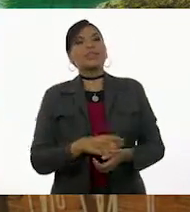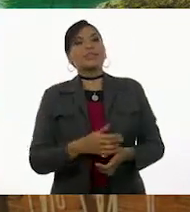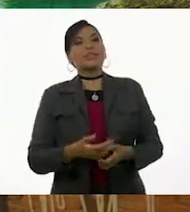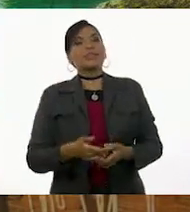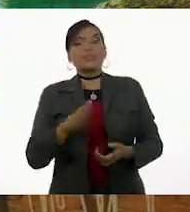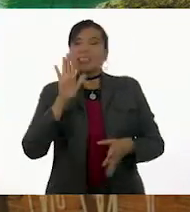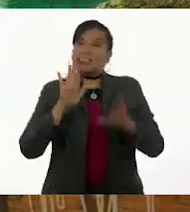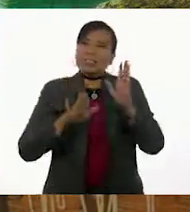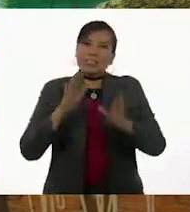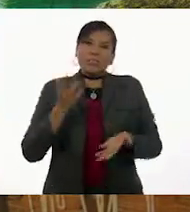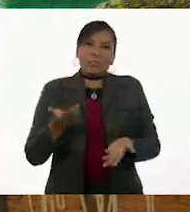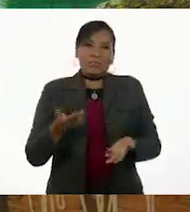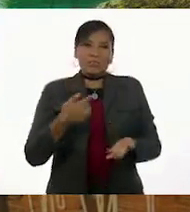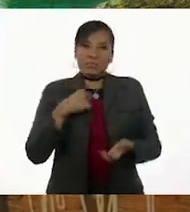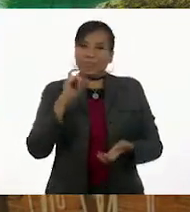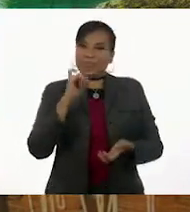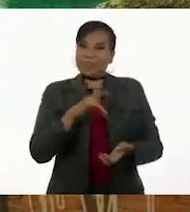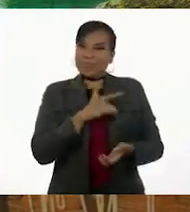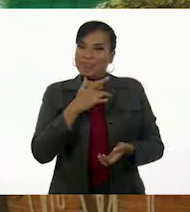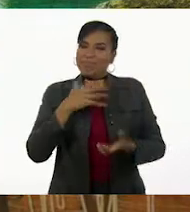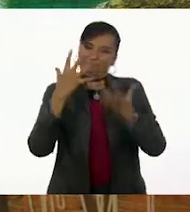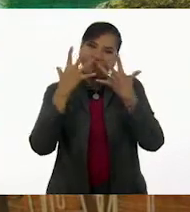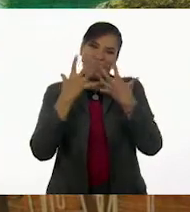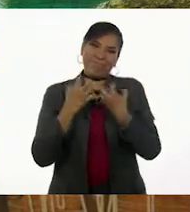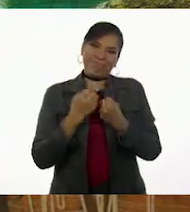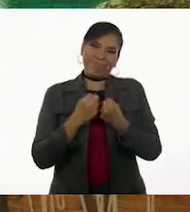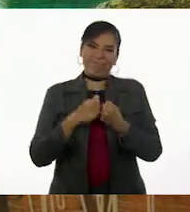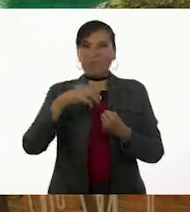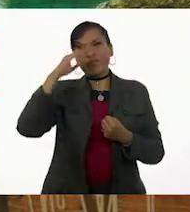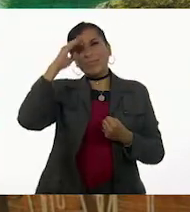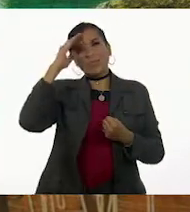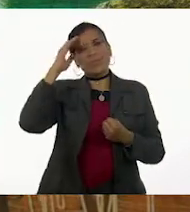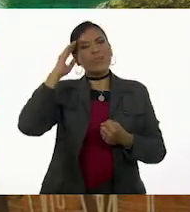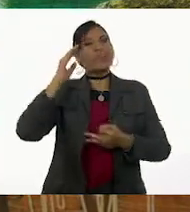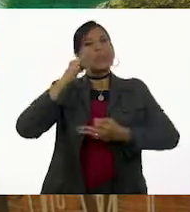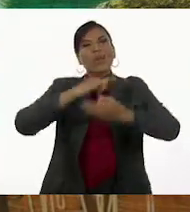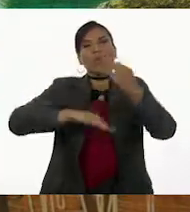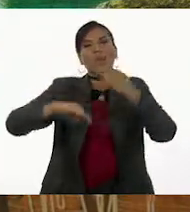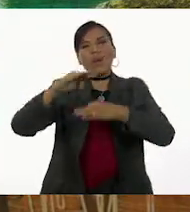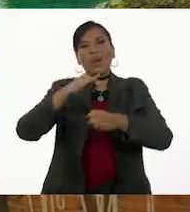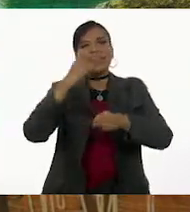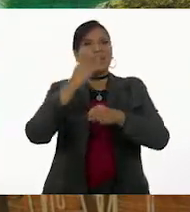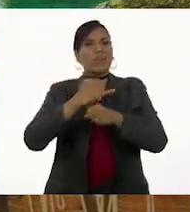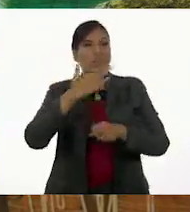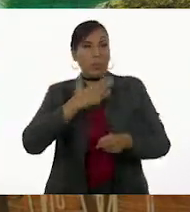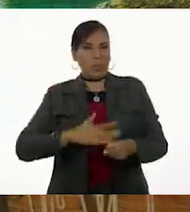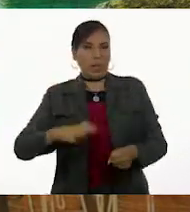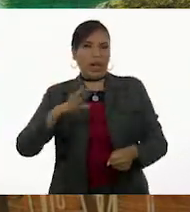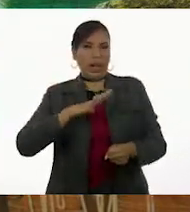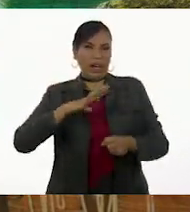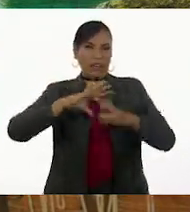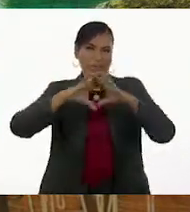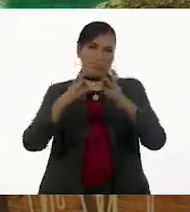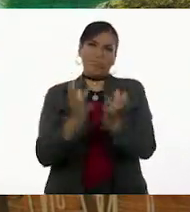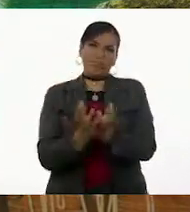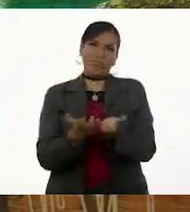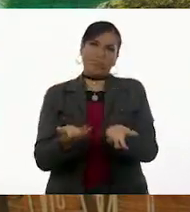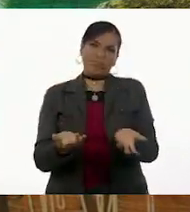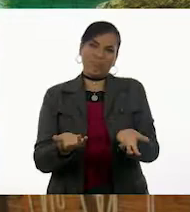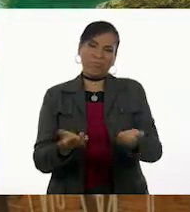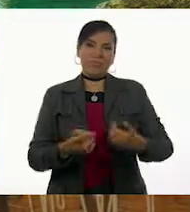Aunque sí me dio mucha tristeza pensar en todas las injusticias que existen en el mundo.